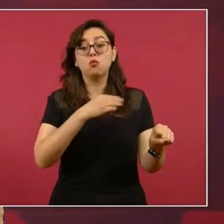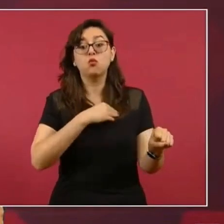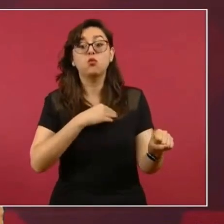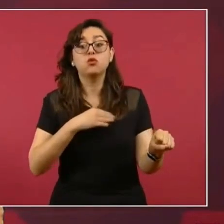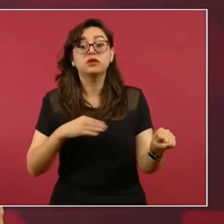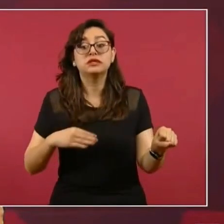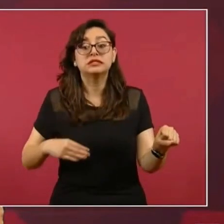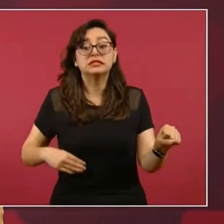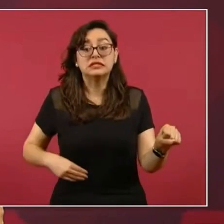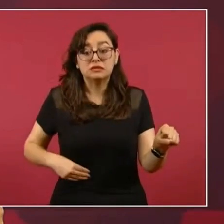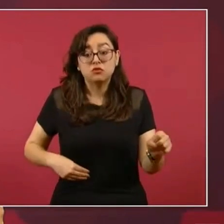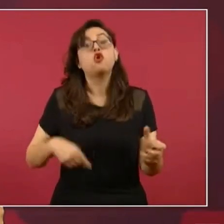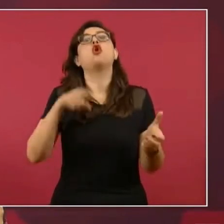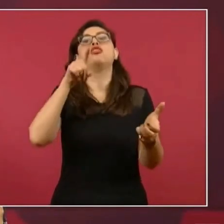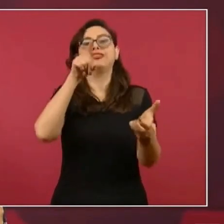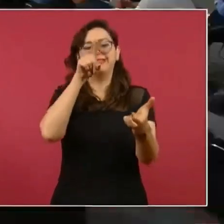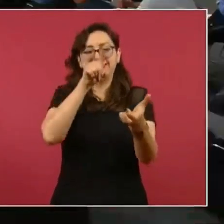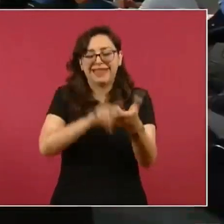De Chetumal.